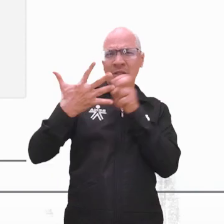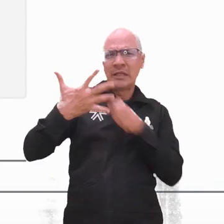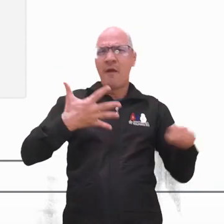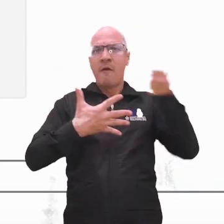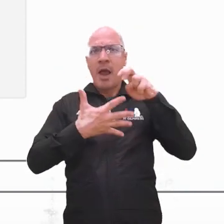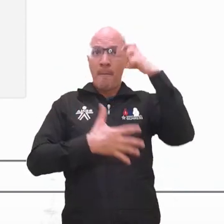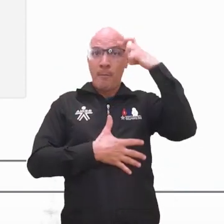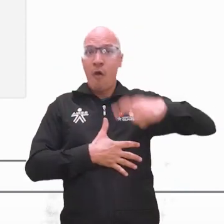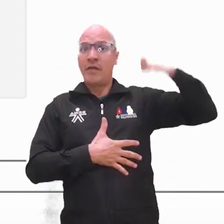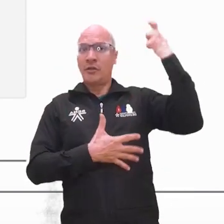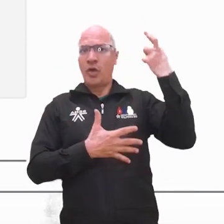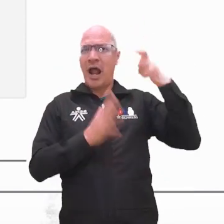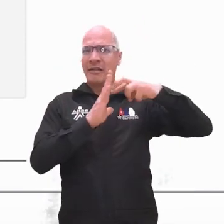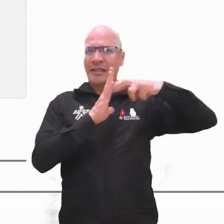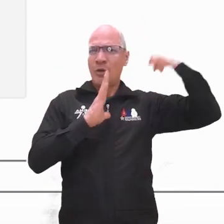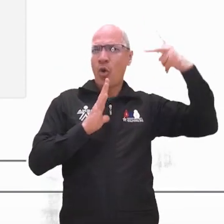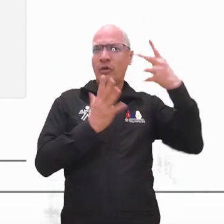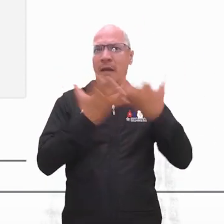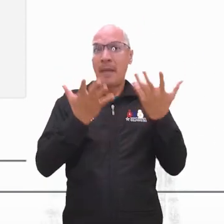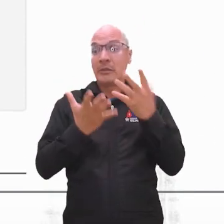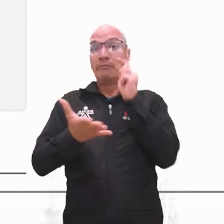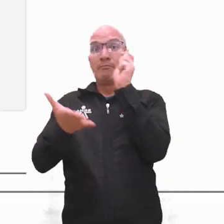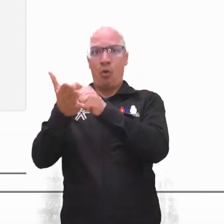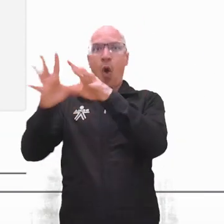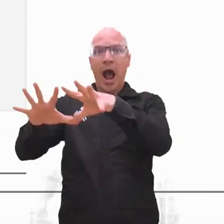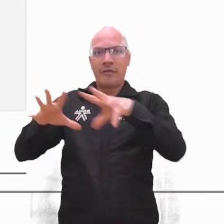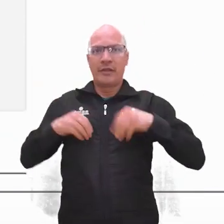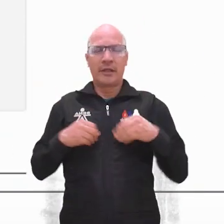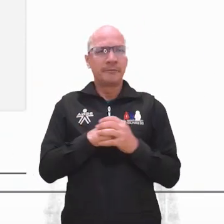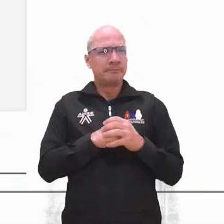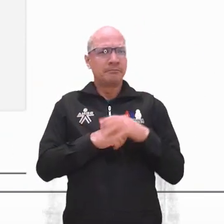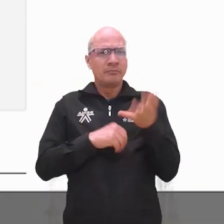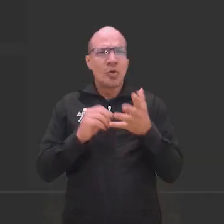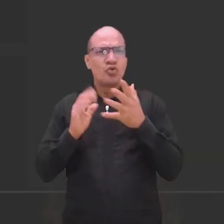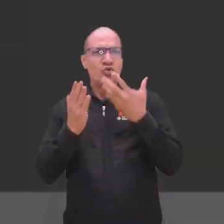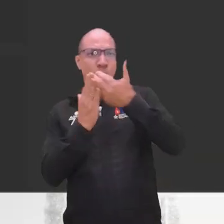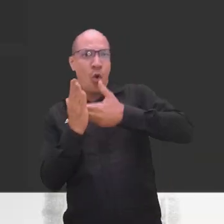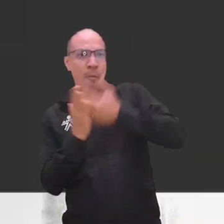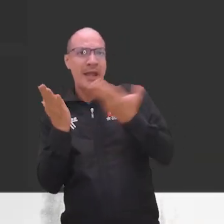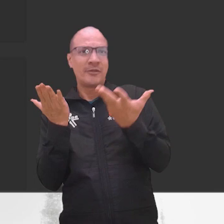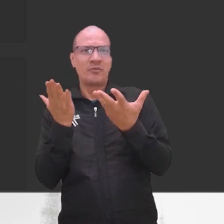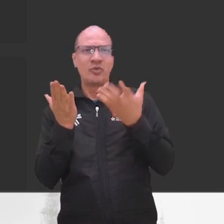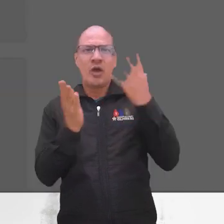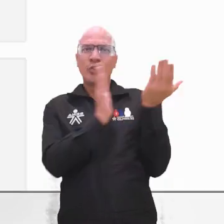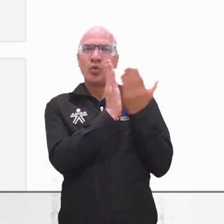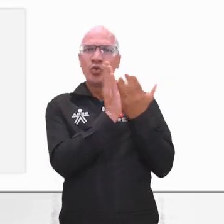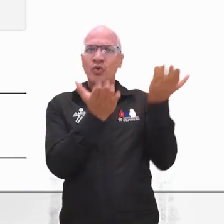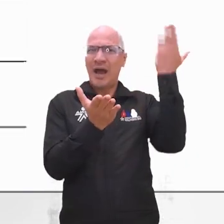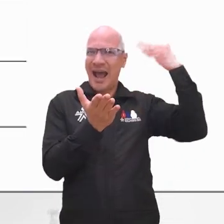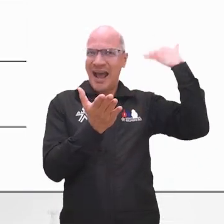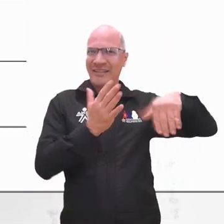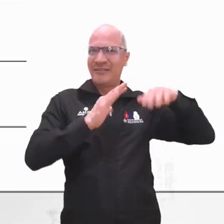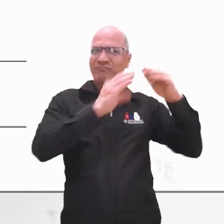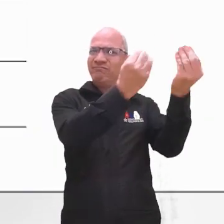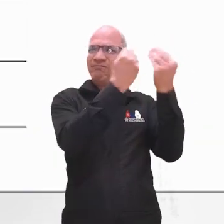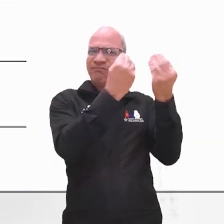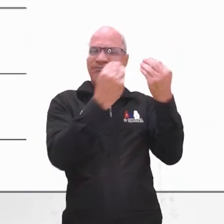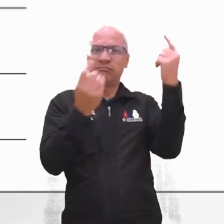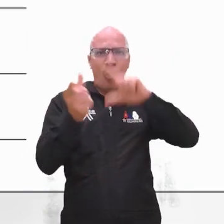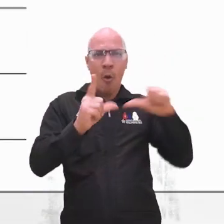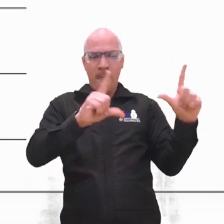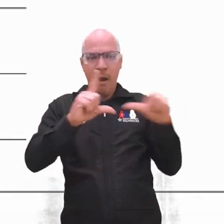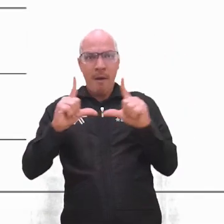Requisitos, selecciona tu máximo nivel de educación y formación y da clic en el botón Aceptar. Copia los registros y